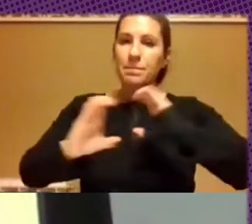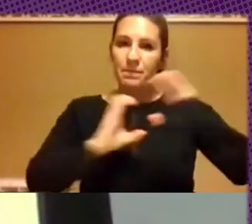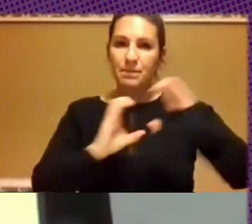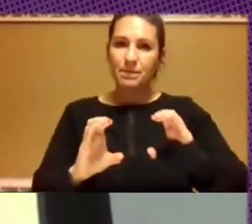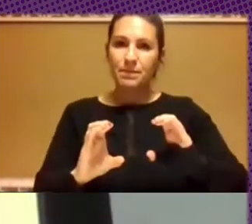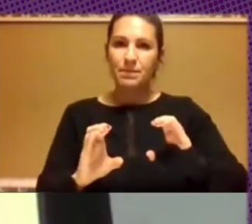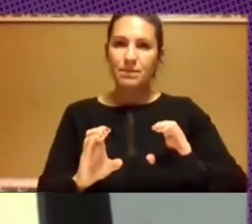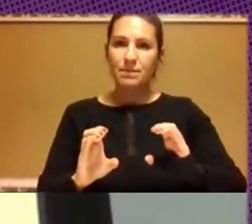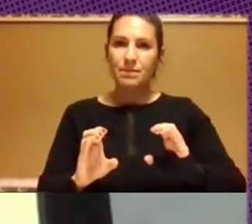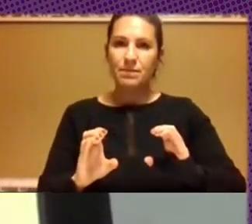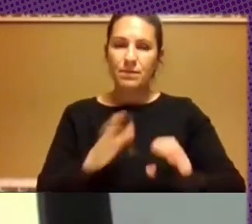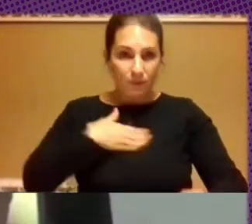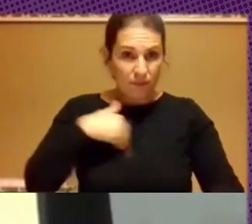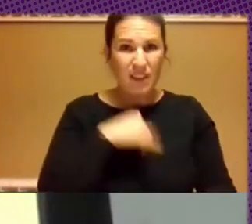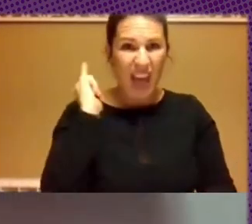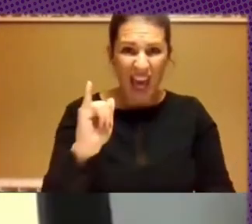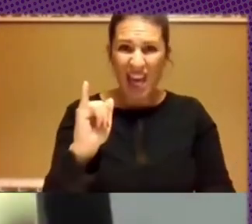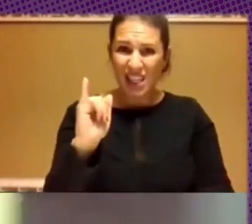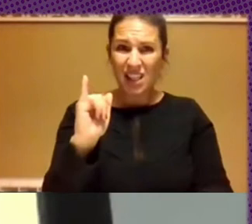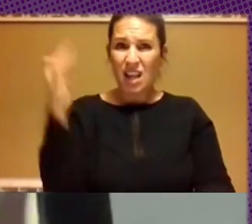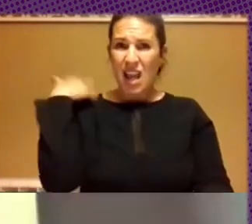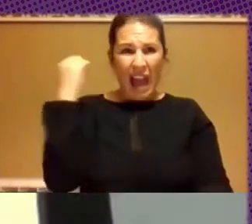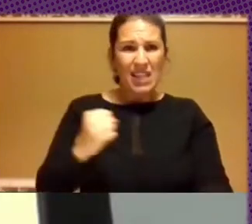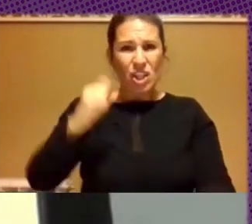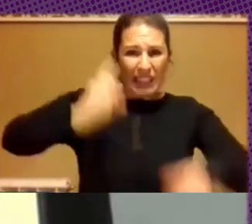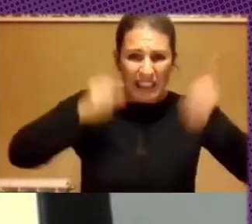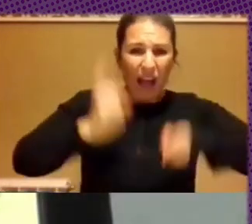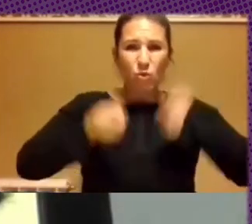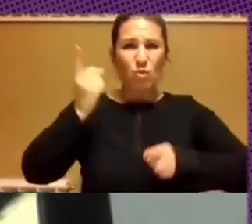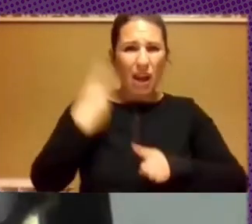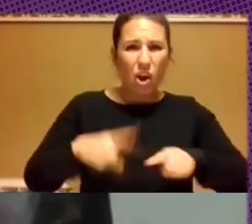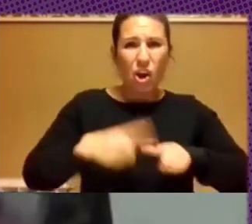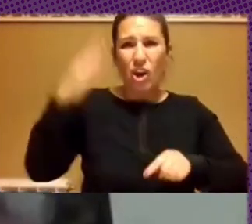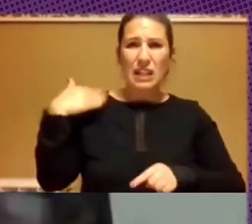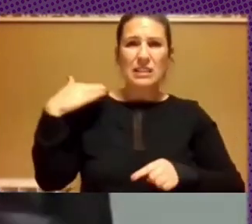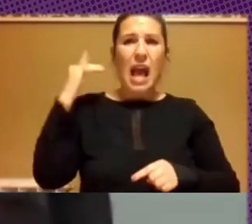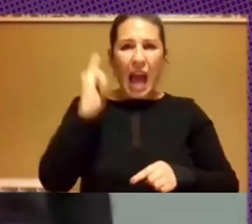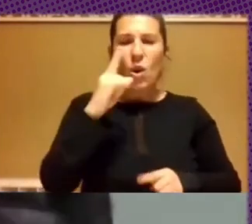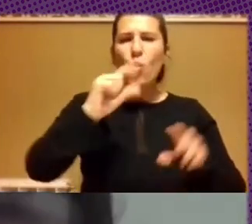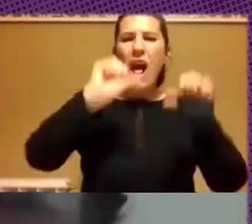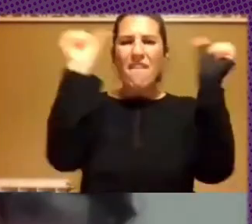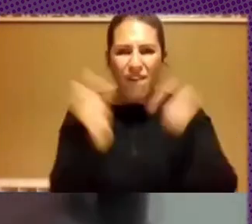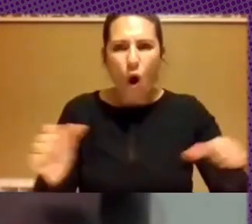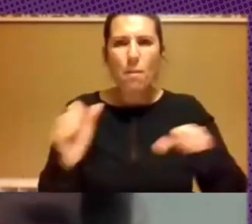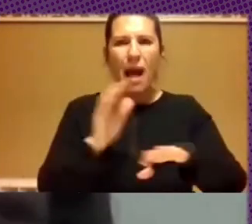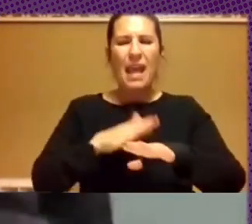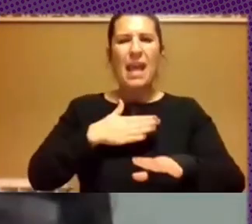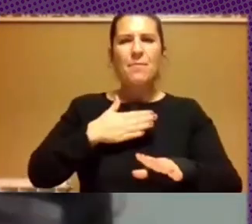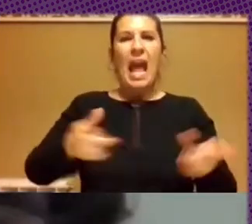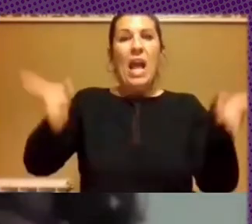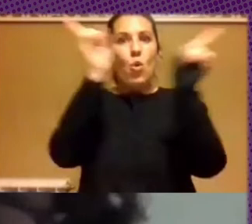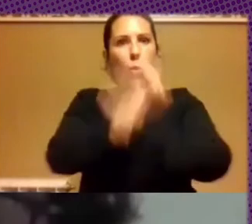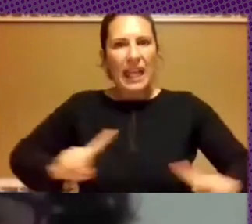ocupar un rol. En los años de esa dictadura cívico-militar había una forma de encubrir,